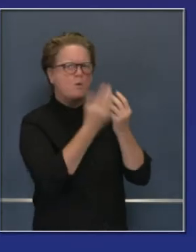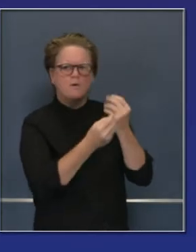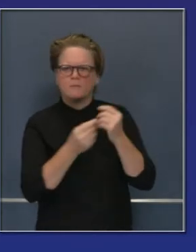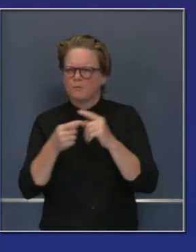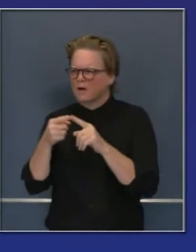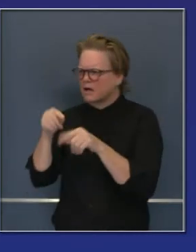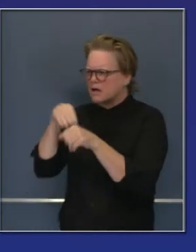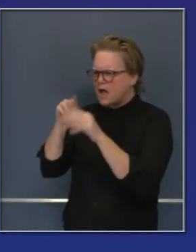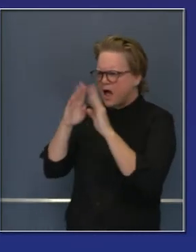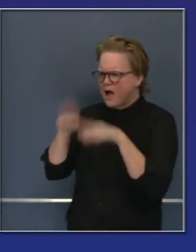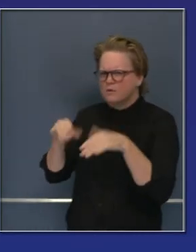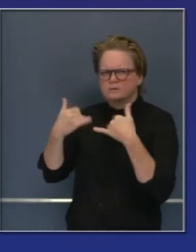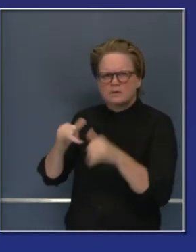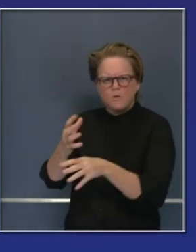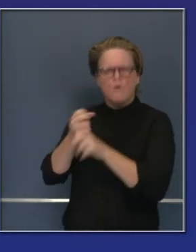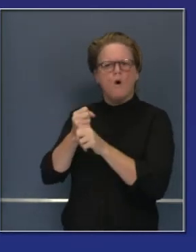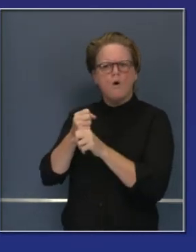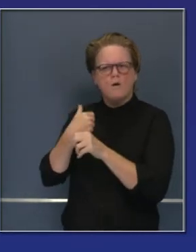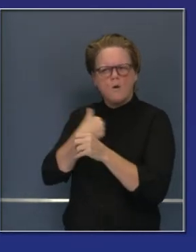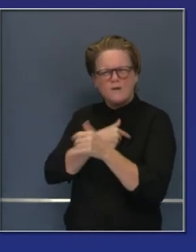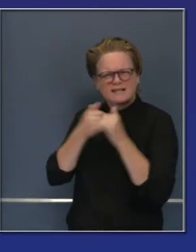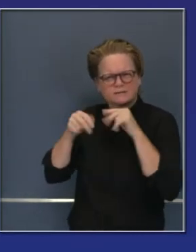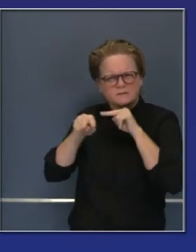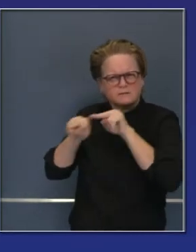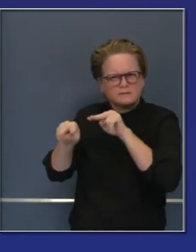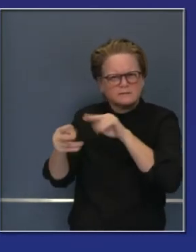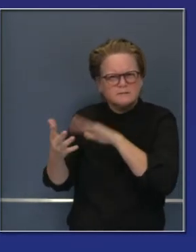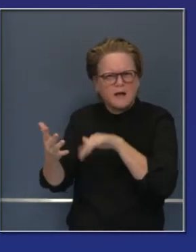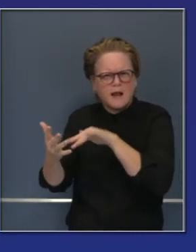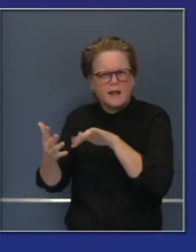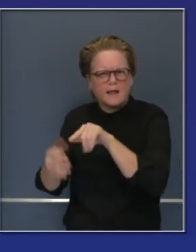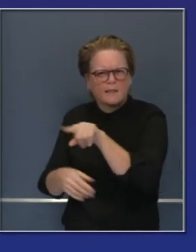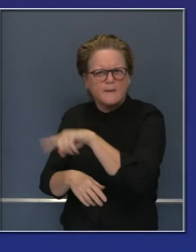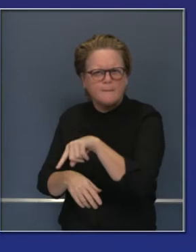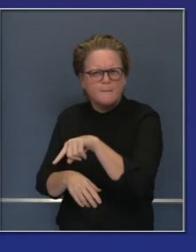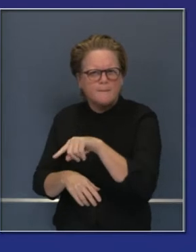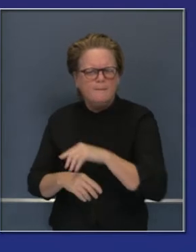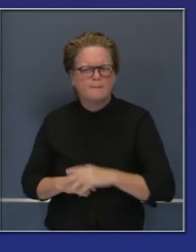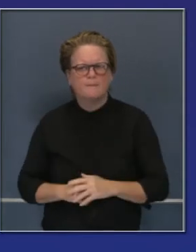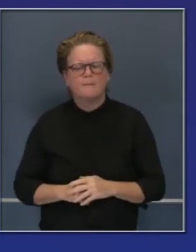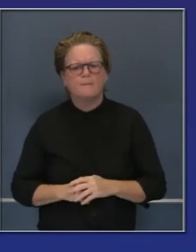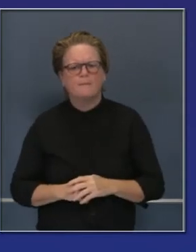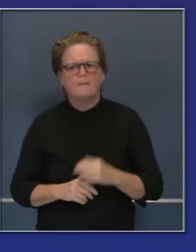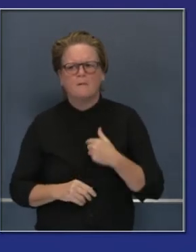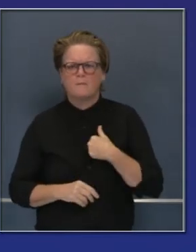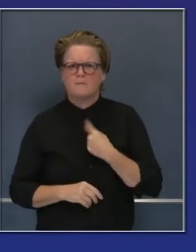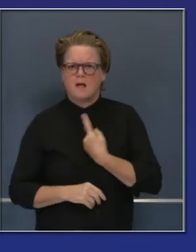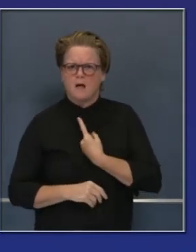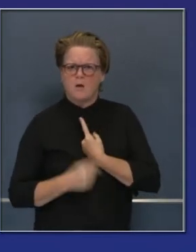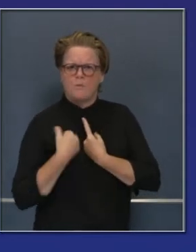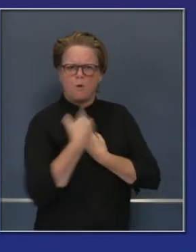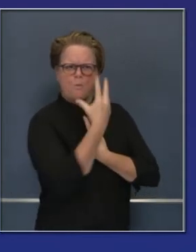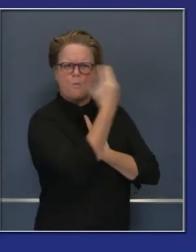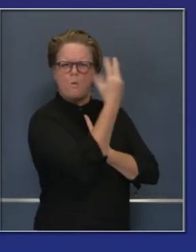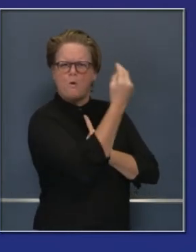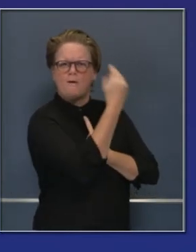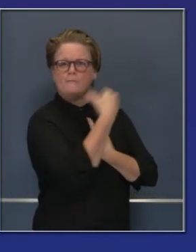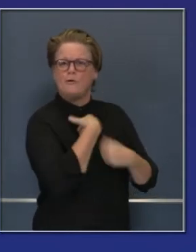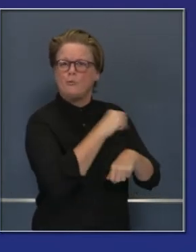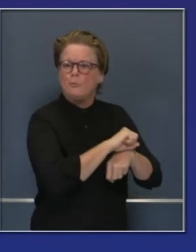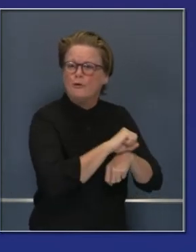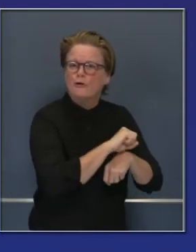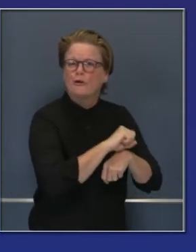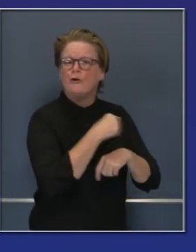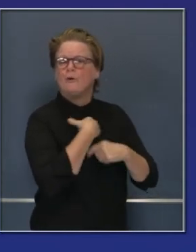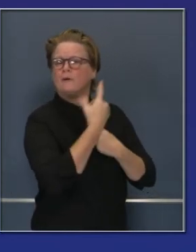La transmisión en casas mismas donde alguien que tal vez trabaja fuera de la casa ha sido expuesto, infectado, de